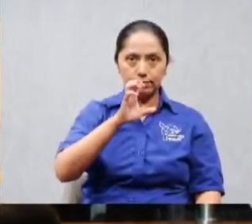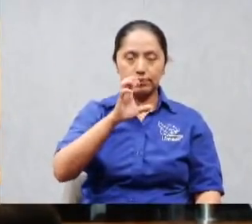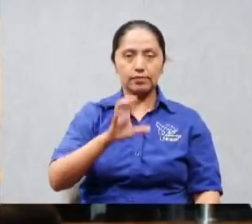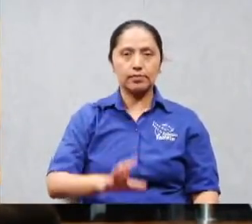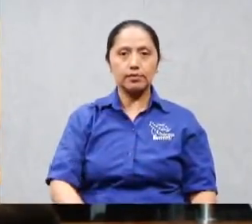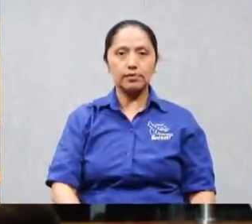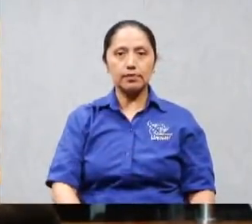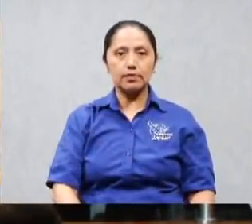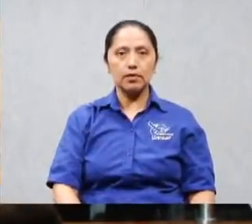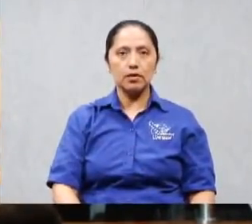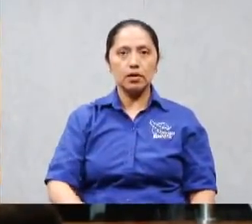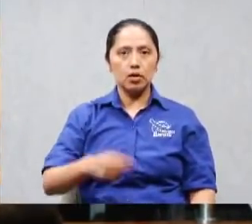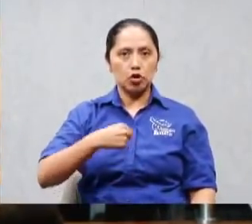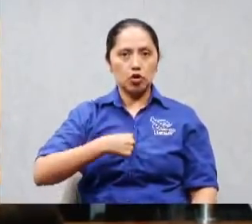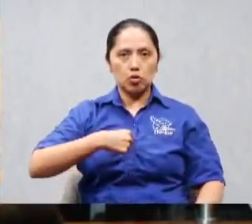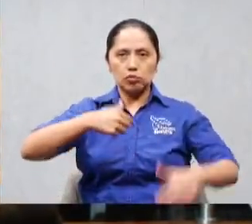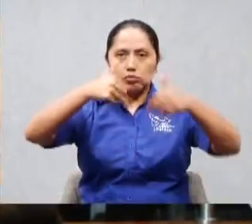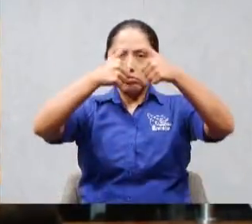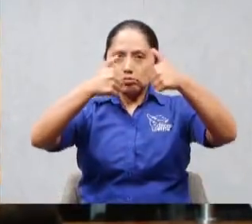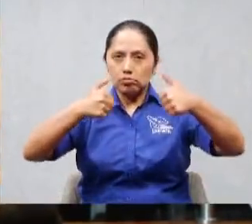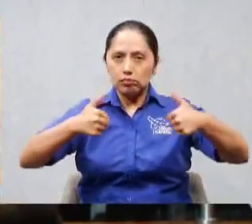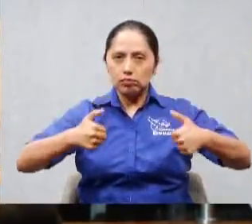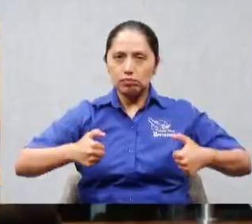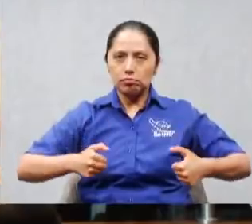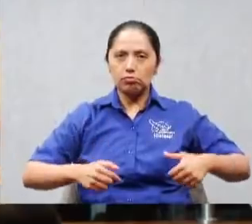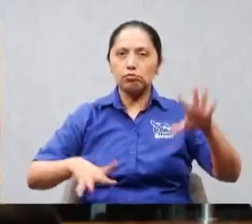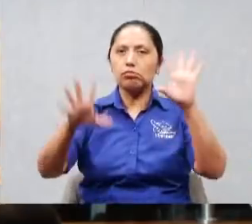analizo algunas cosas,